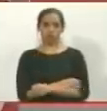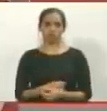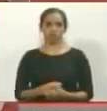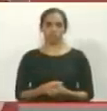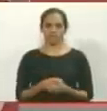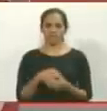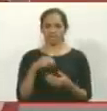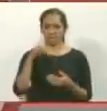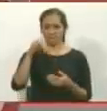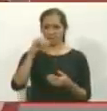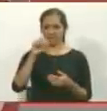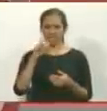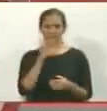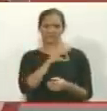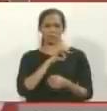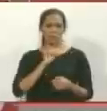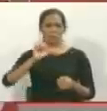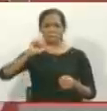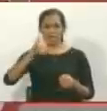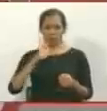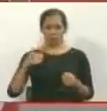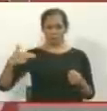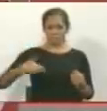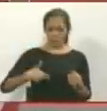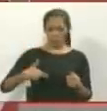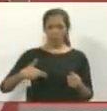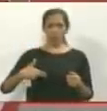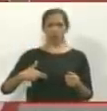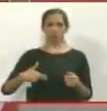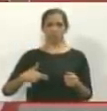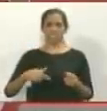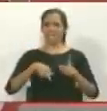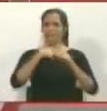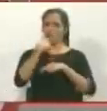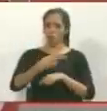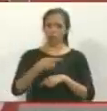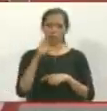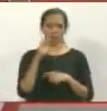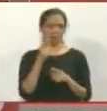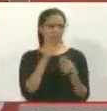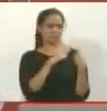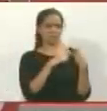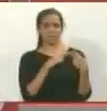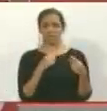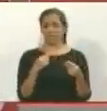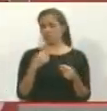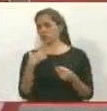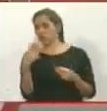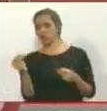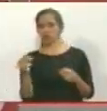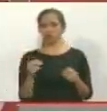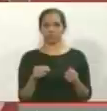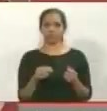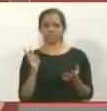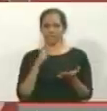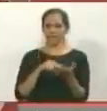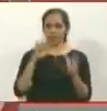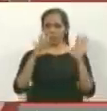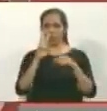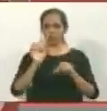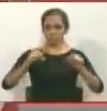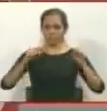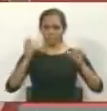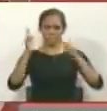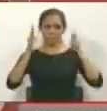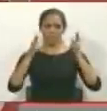Marquina, un señor mayor con un tiro en el estómago. El otro irresponsable, ¿no? Que llegaron 12 motorizados